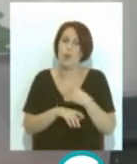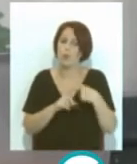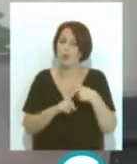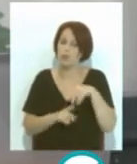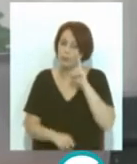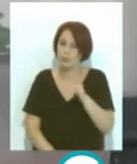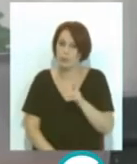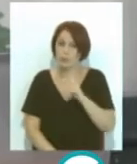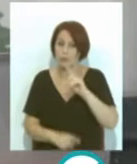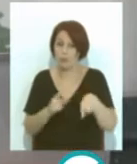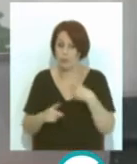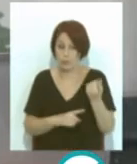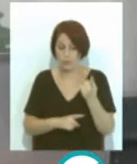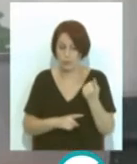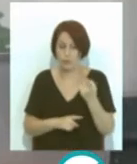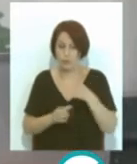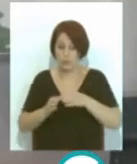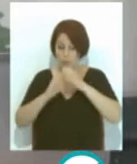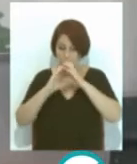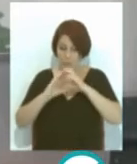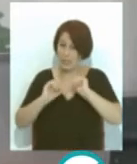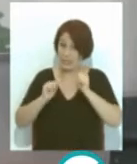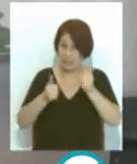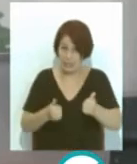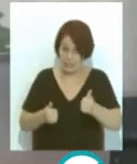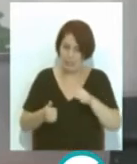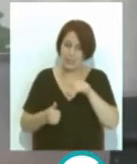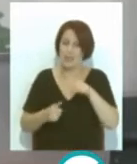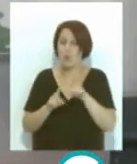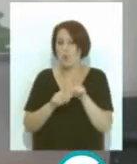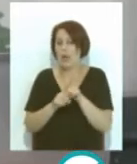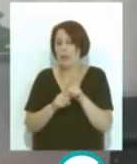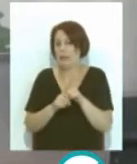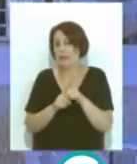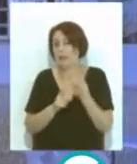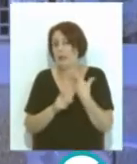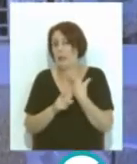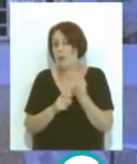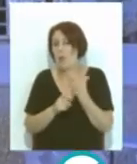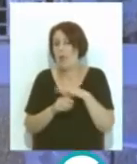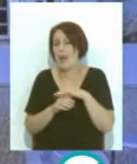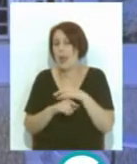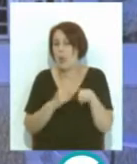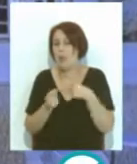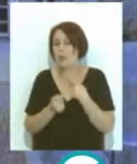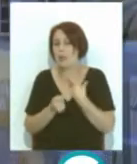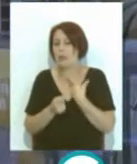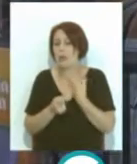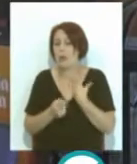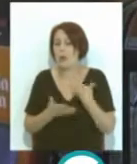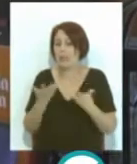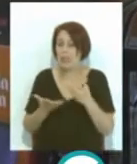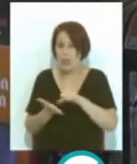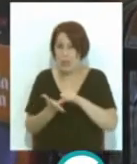y después ya pues partimos del desayuno esa es la excusa para visitar luego la ciudad Las personas interesadas pueden